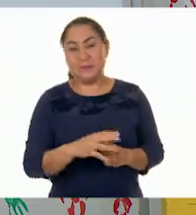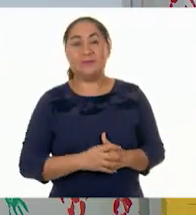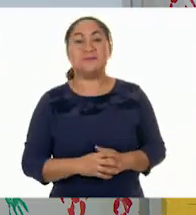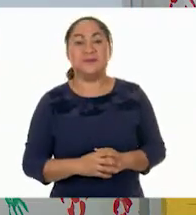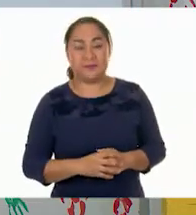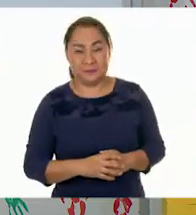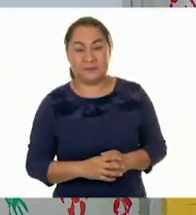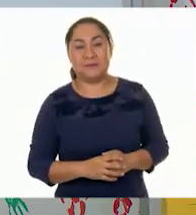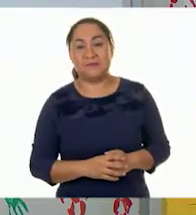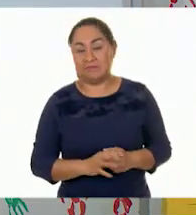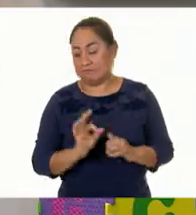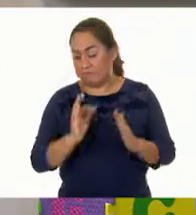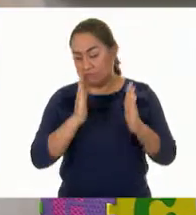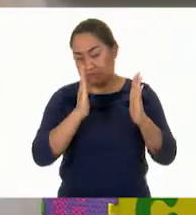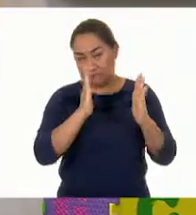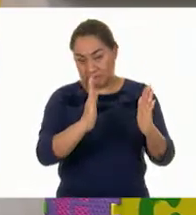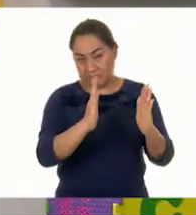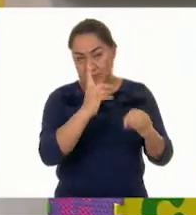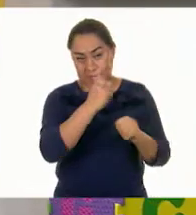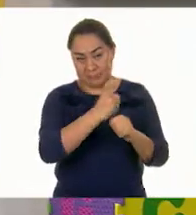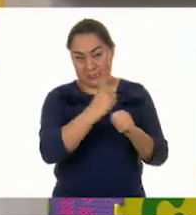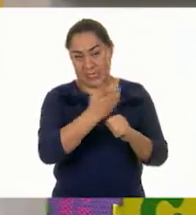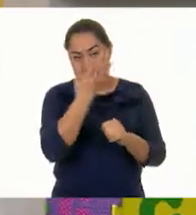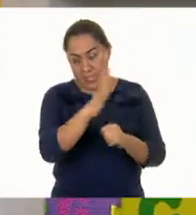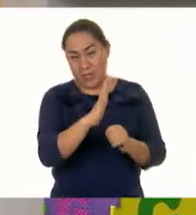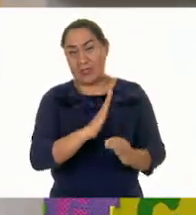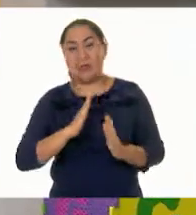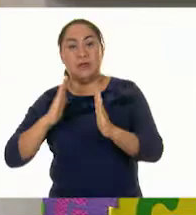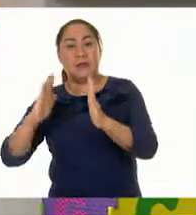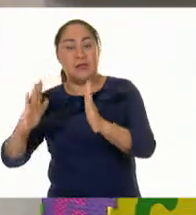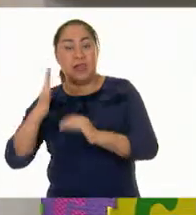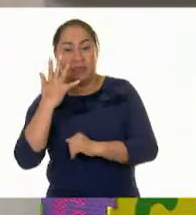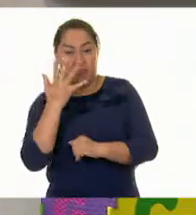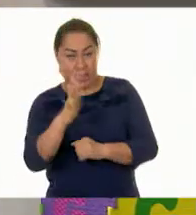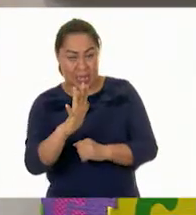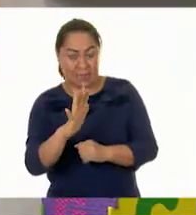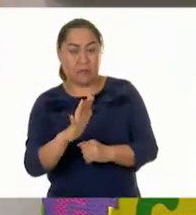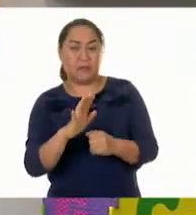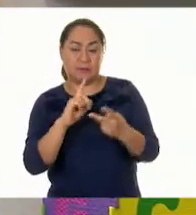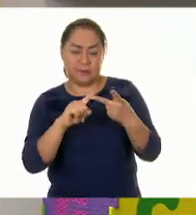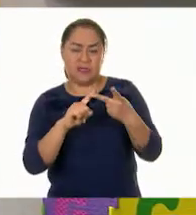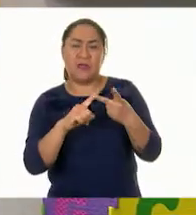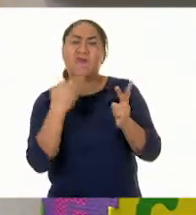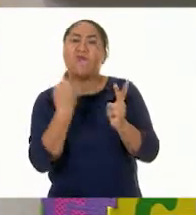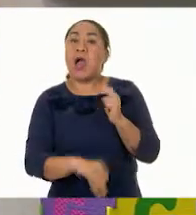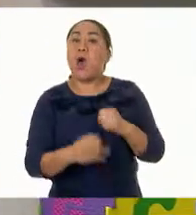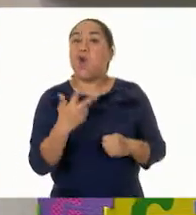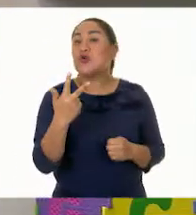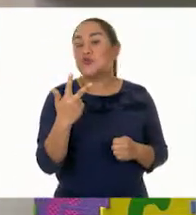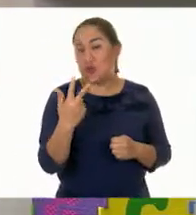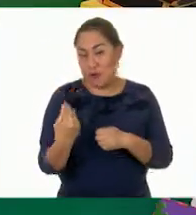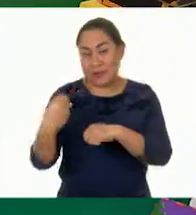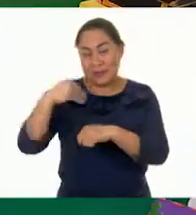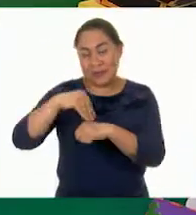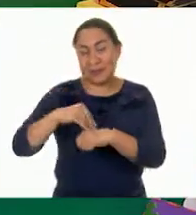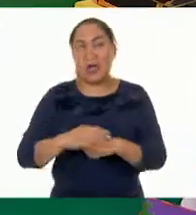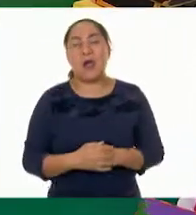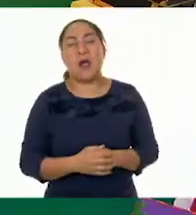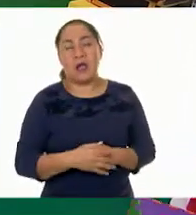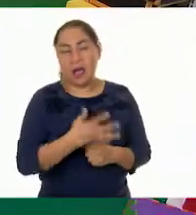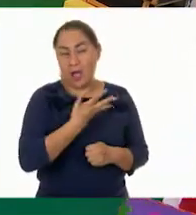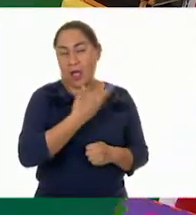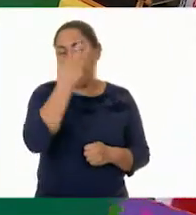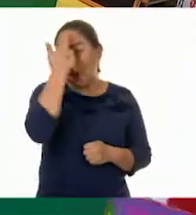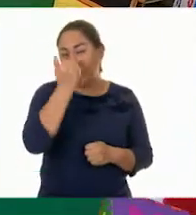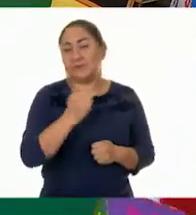Ya tenemos entonces hasta ahí la segunda decena. Pero todavía nos faltan esos ocho. Cierto. Ese ya,